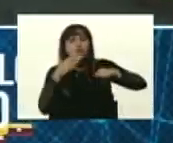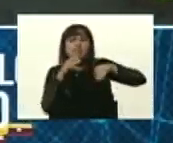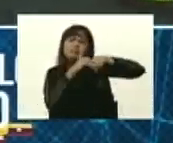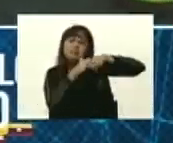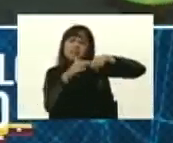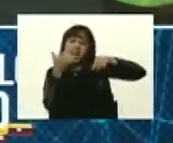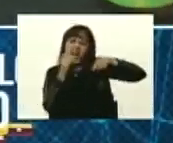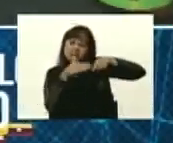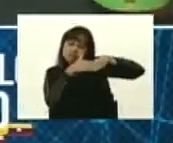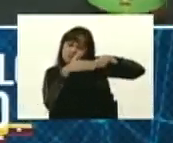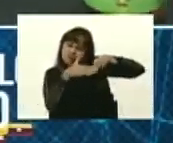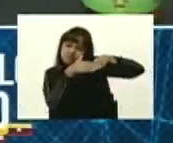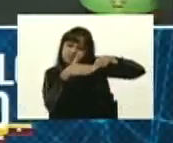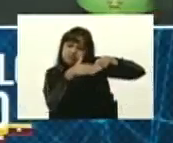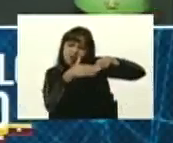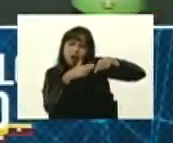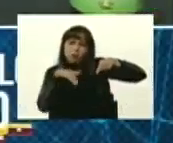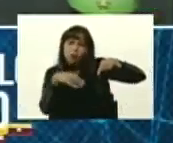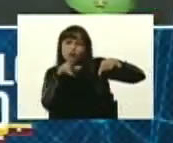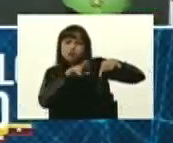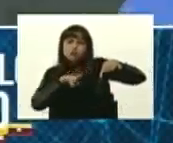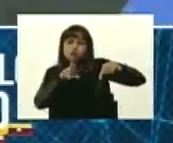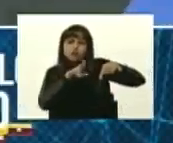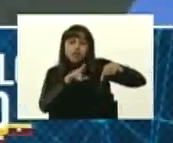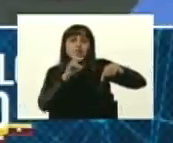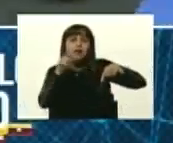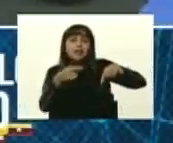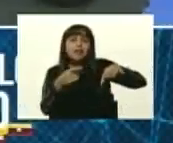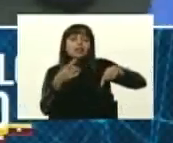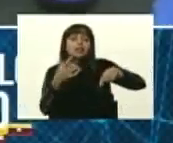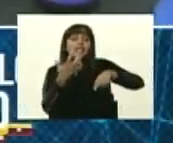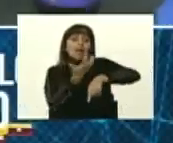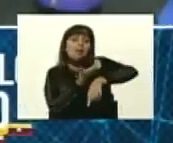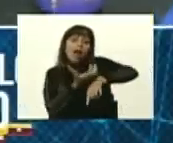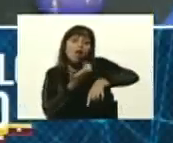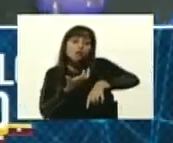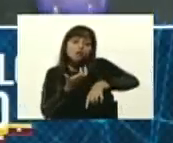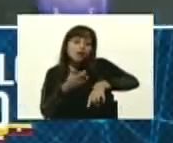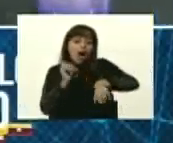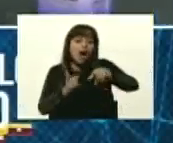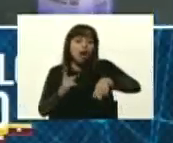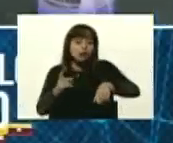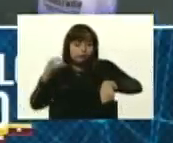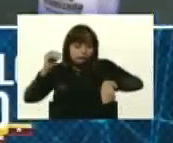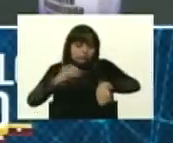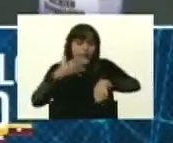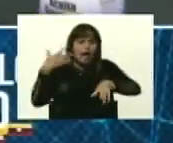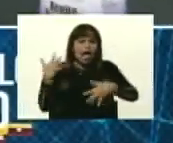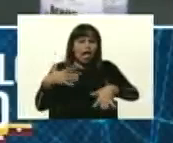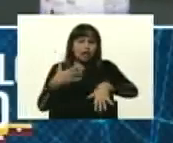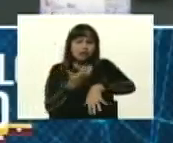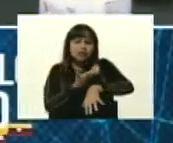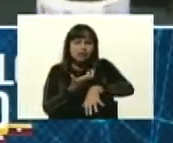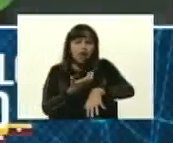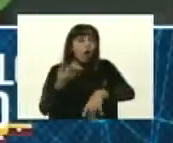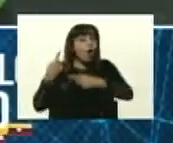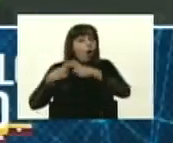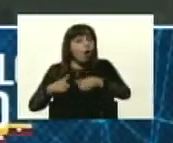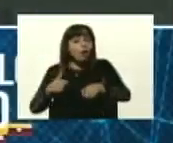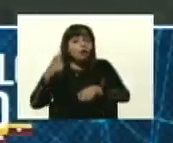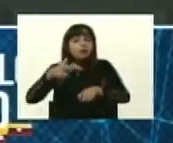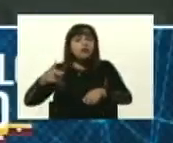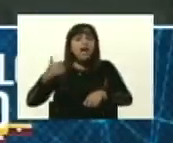este en particular, puede ser utilizado como agente cicatrizante de quemaduras. Para la gente que sufre de pie diabético,